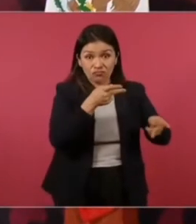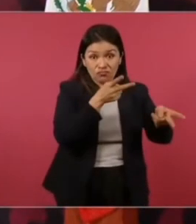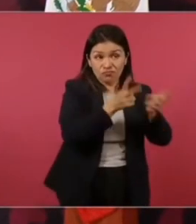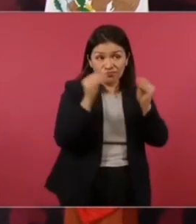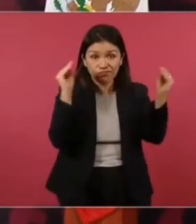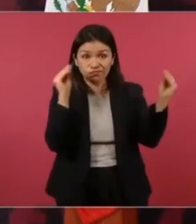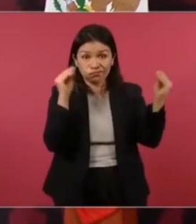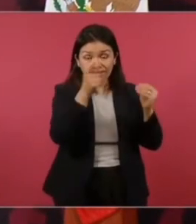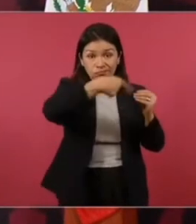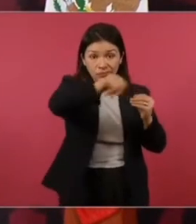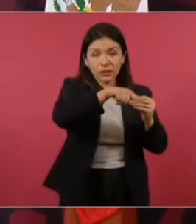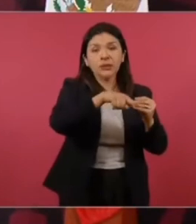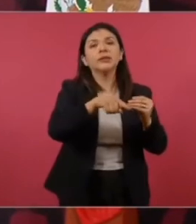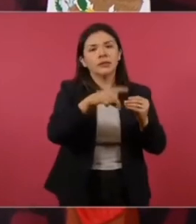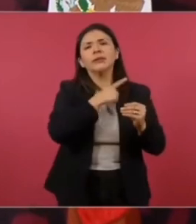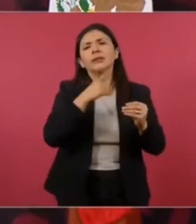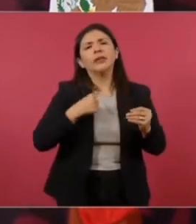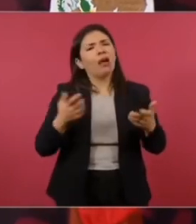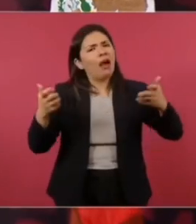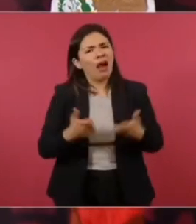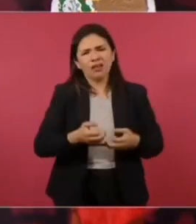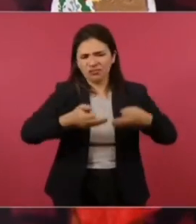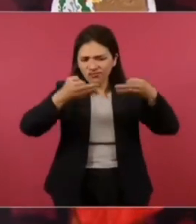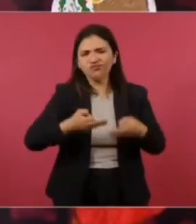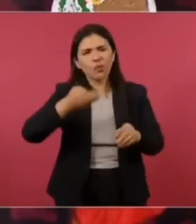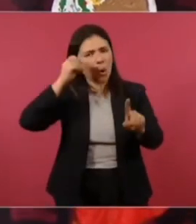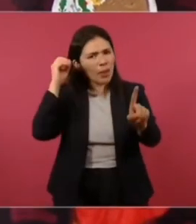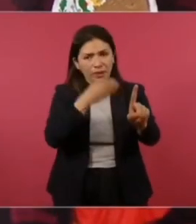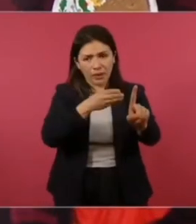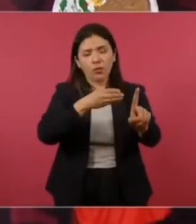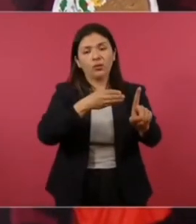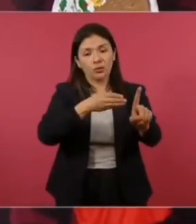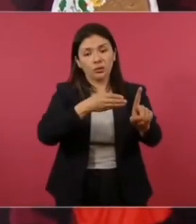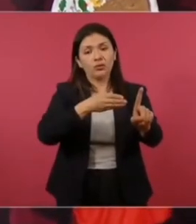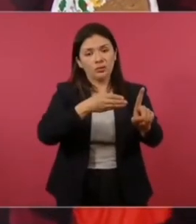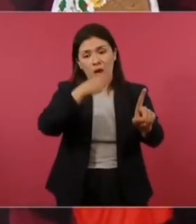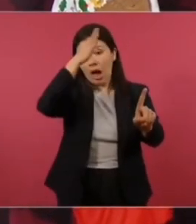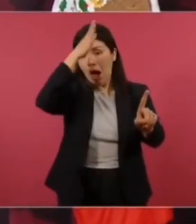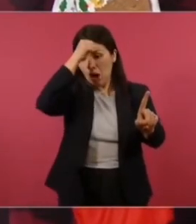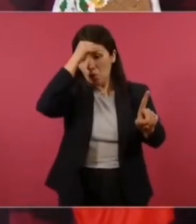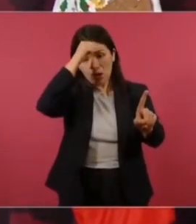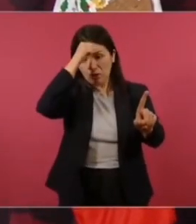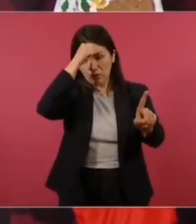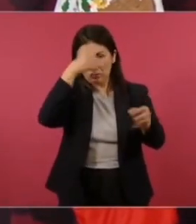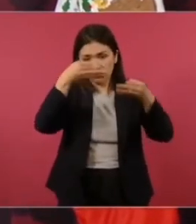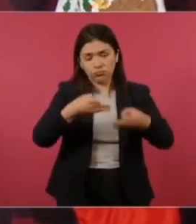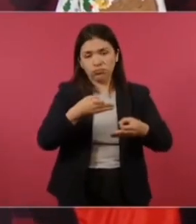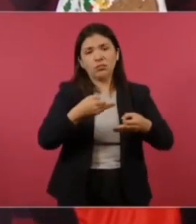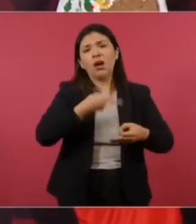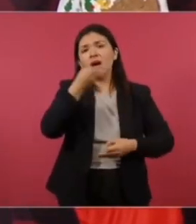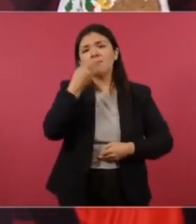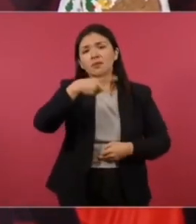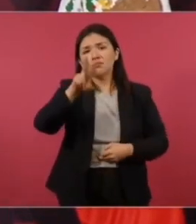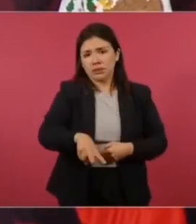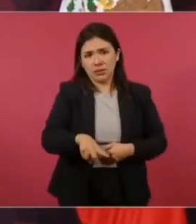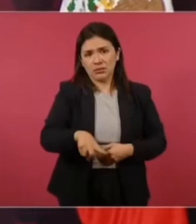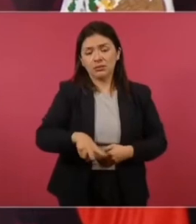se actúe con objetividad y con apego a la verdad. Exacto.